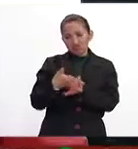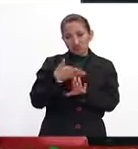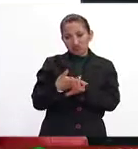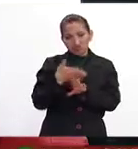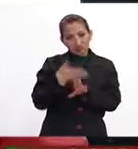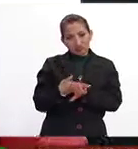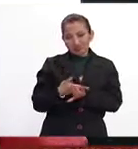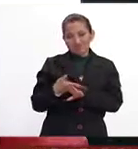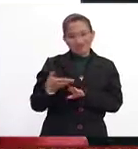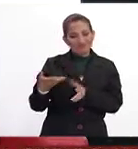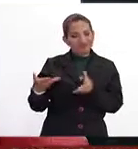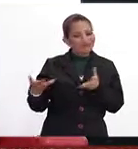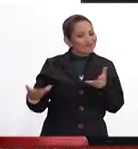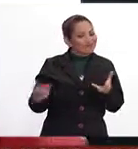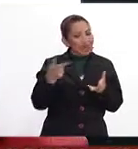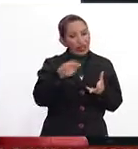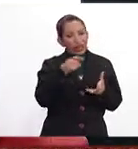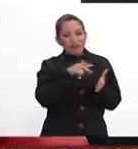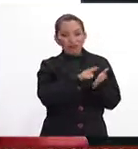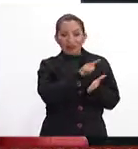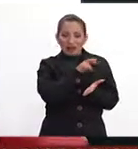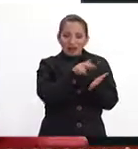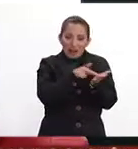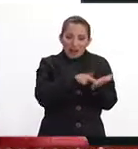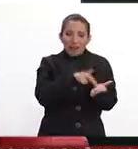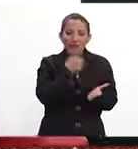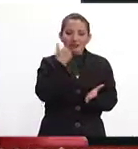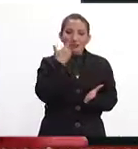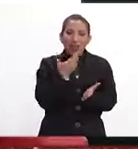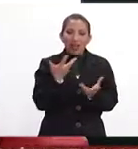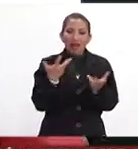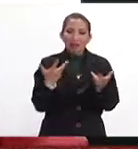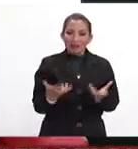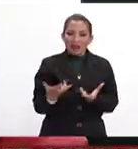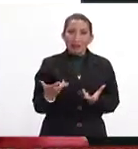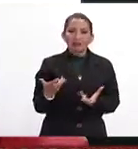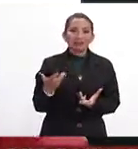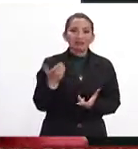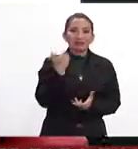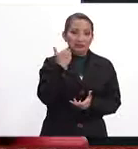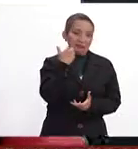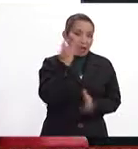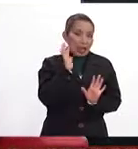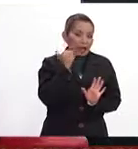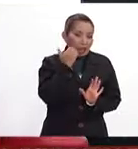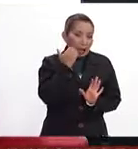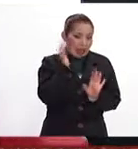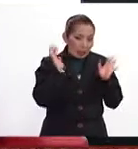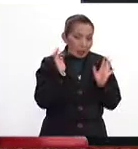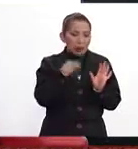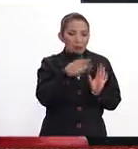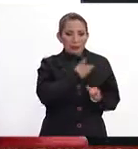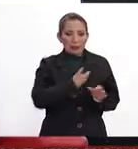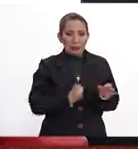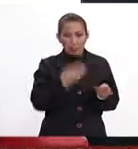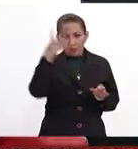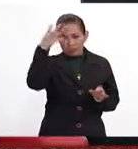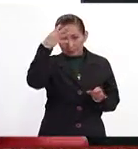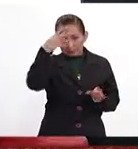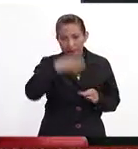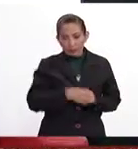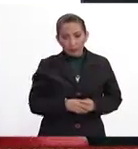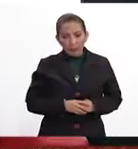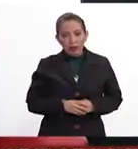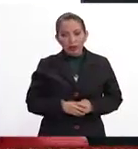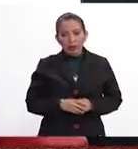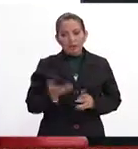medidas que está intentando tomar, está intentando, hay que ya decirlo así con el tiempo, el presidente Trump y